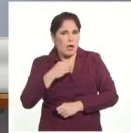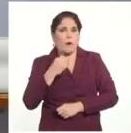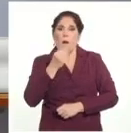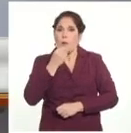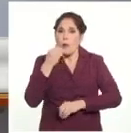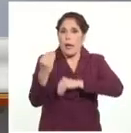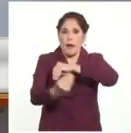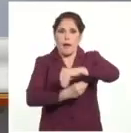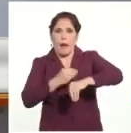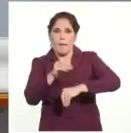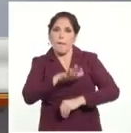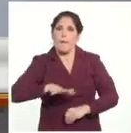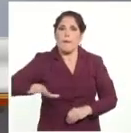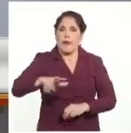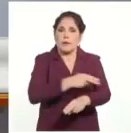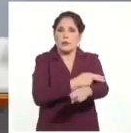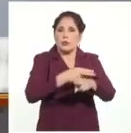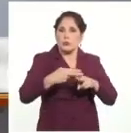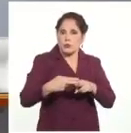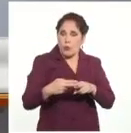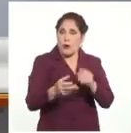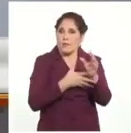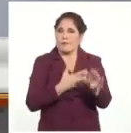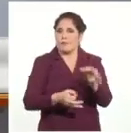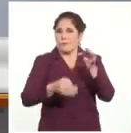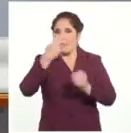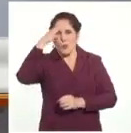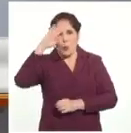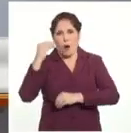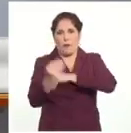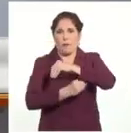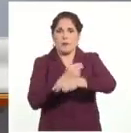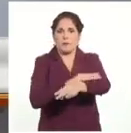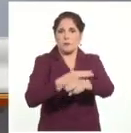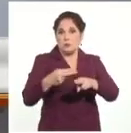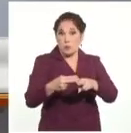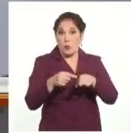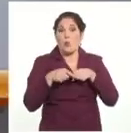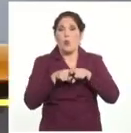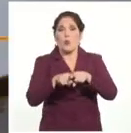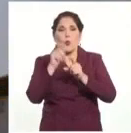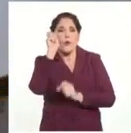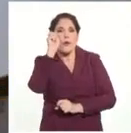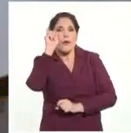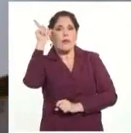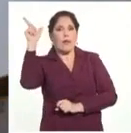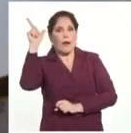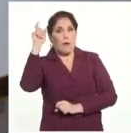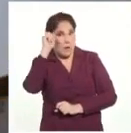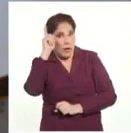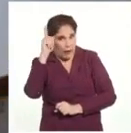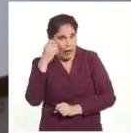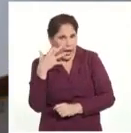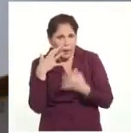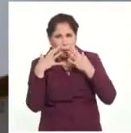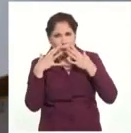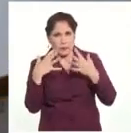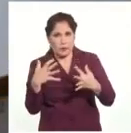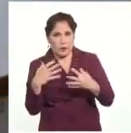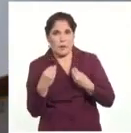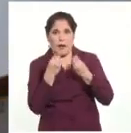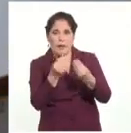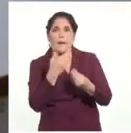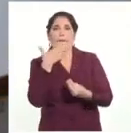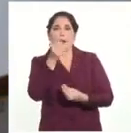transformar su tiempo, cambiar la realidad de su país y juntar ideas, ideas y talento para